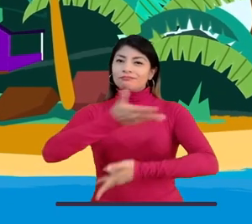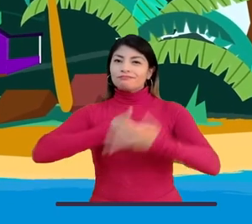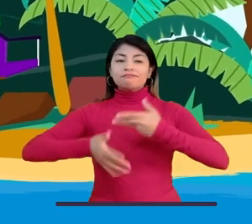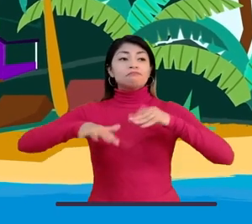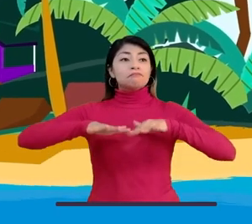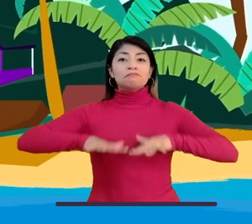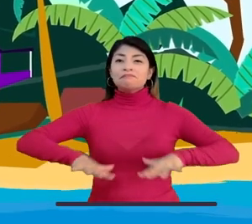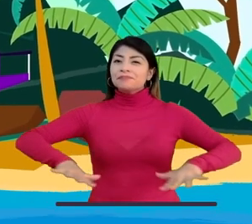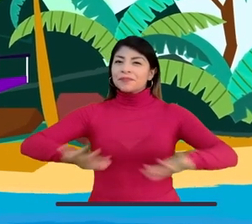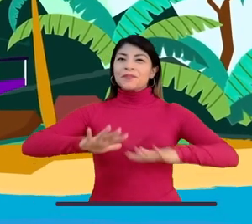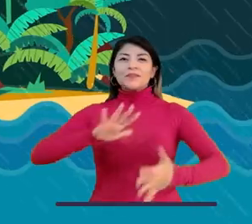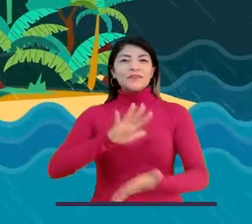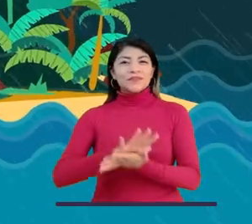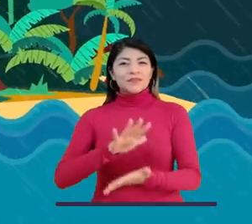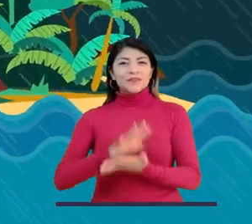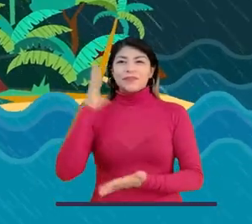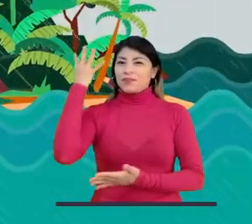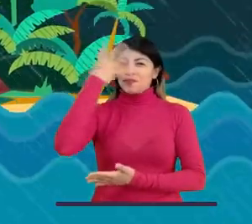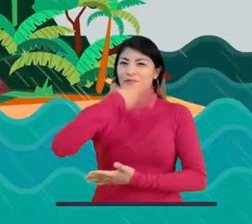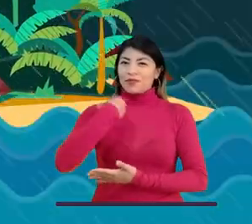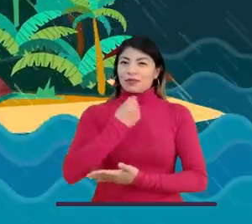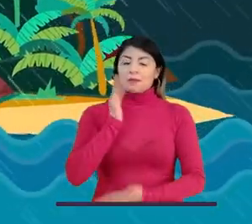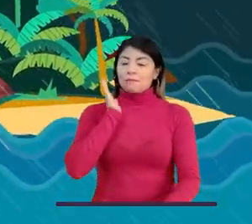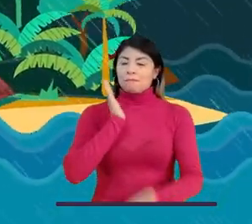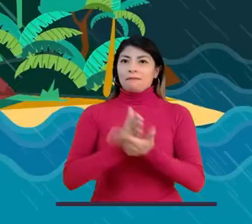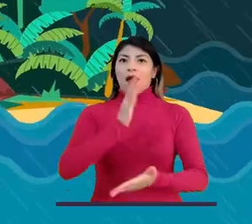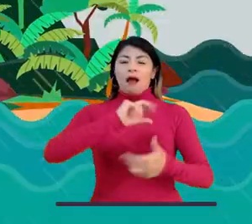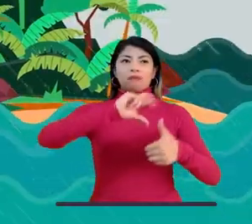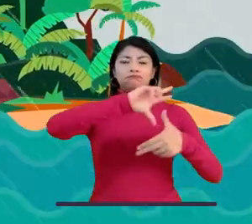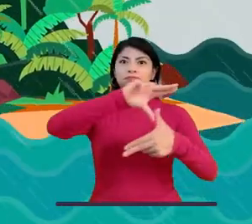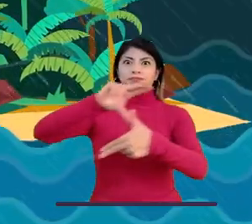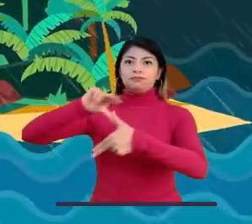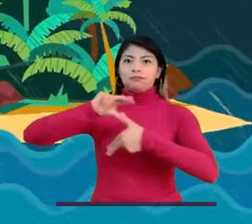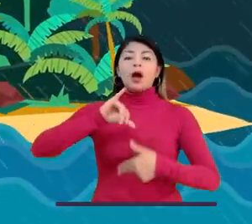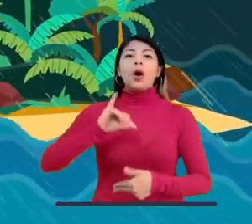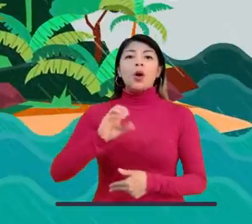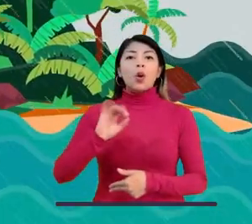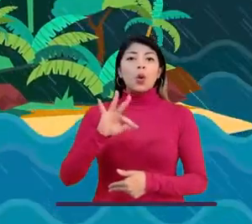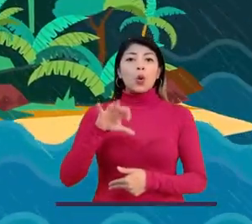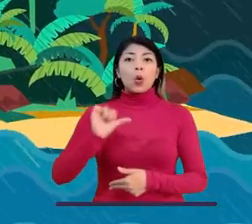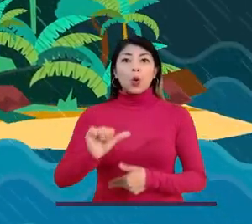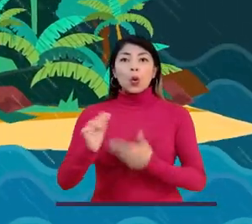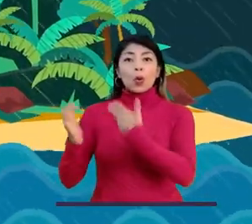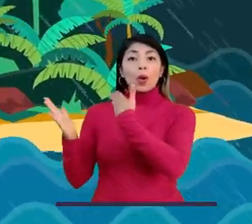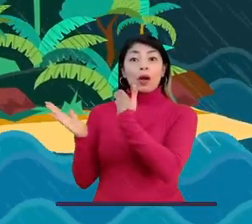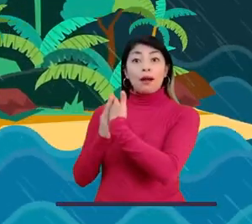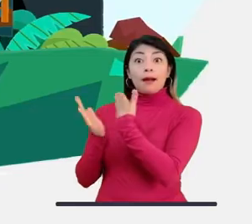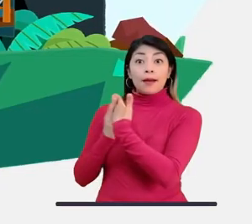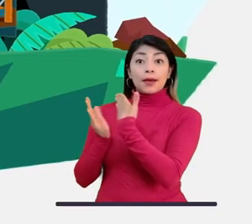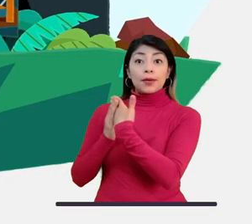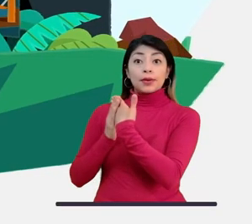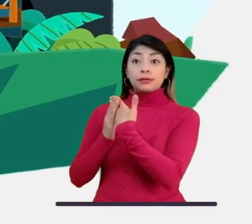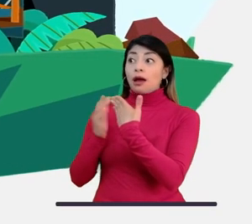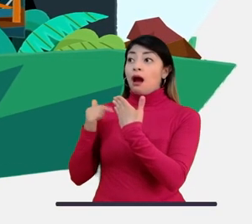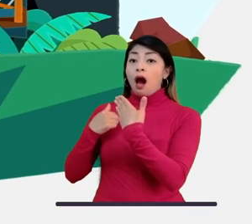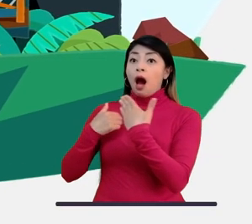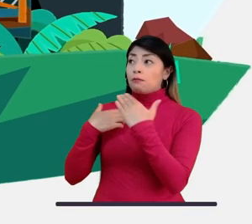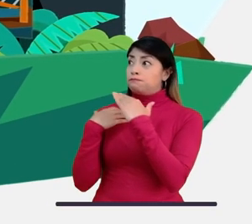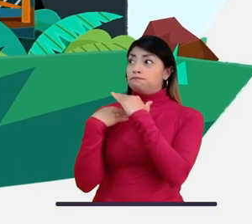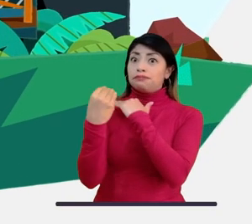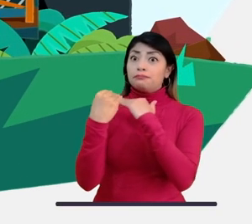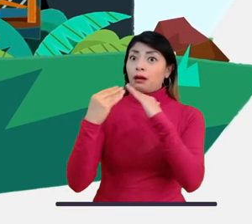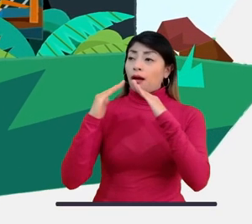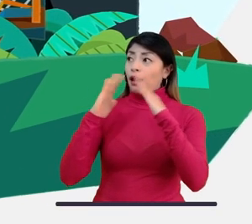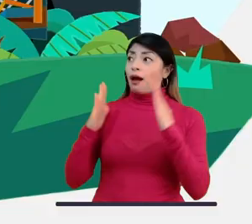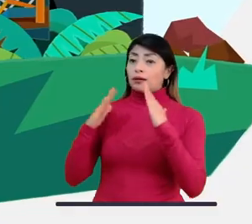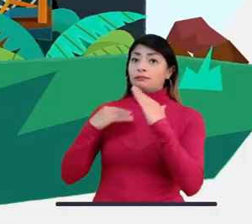aquí era muy bonito y tranquilo. Hasta que pasó el huracán Iota. Cuando dieron el aviso del huracán nos dijeron que dejáramos nuestras